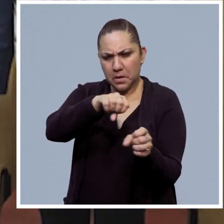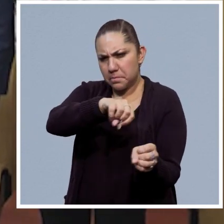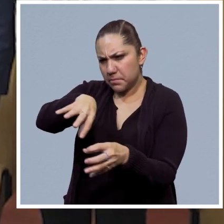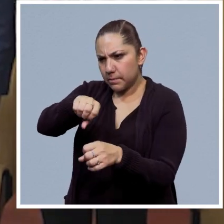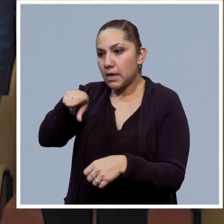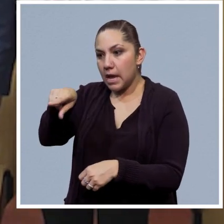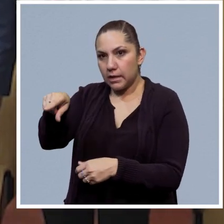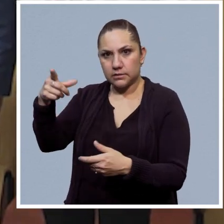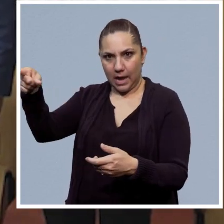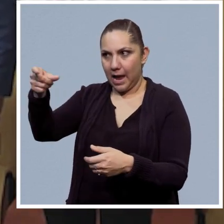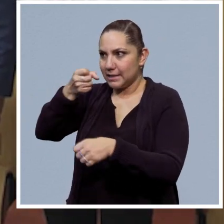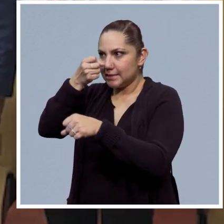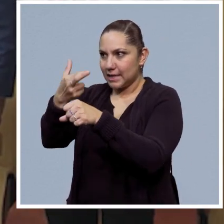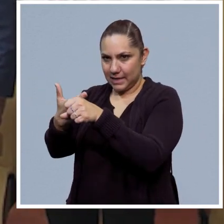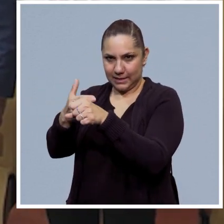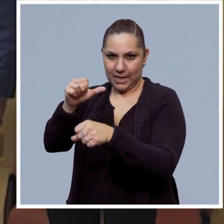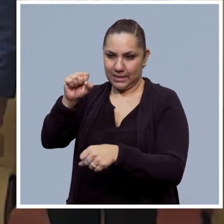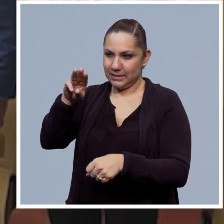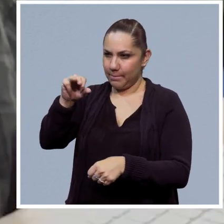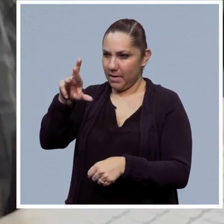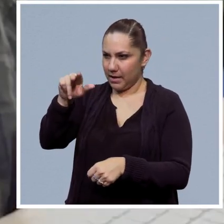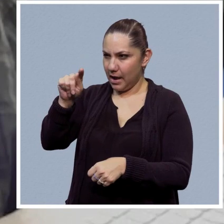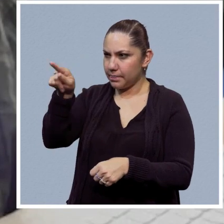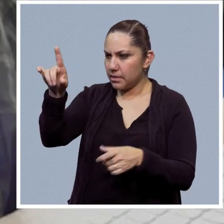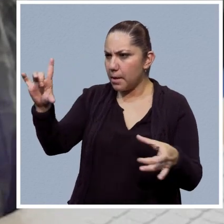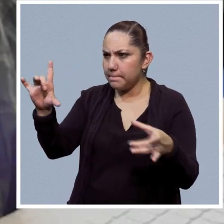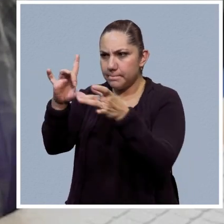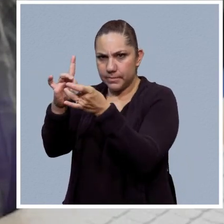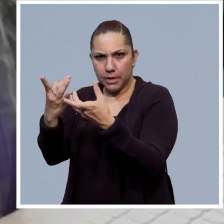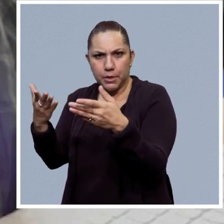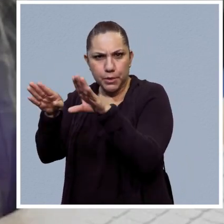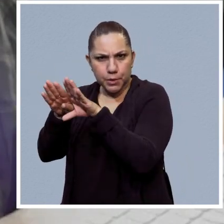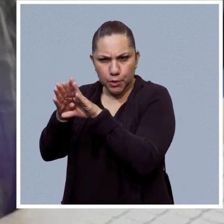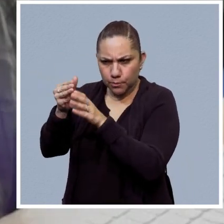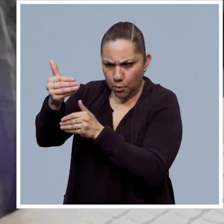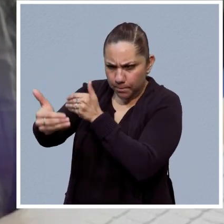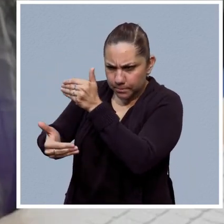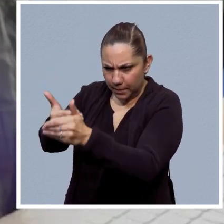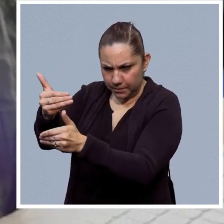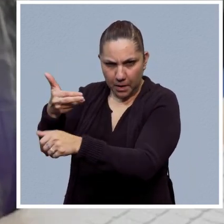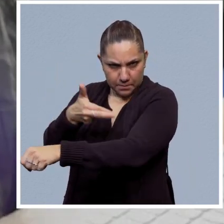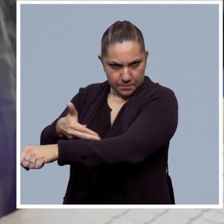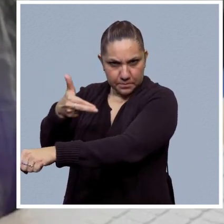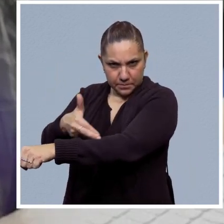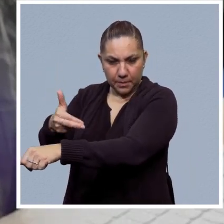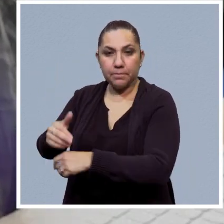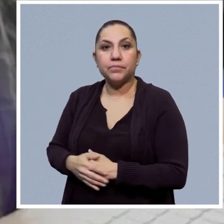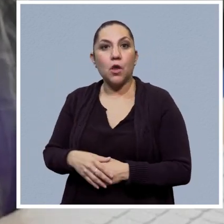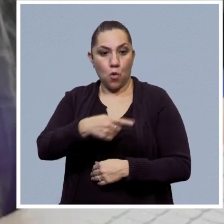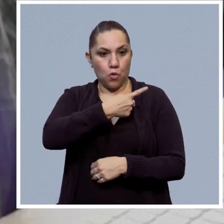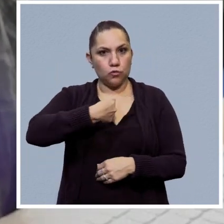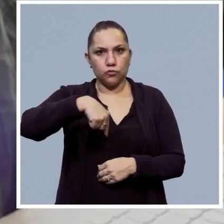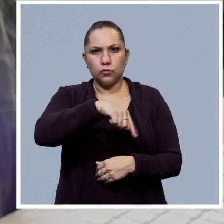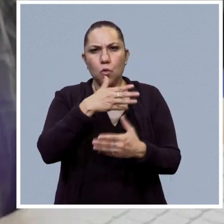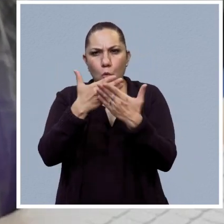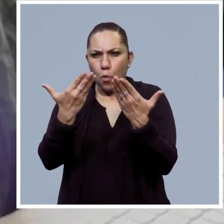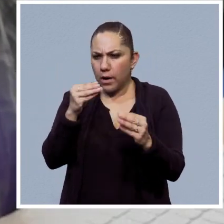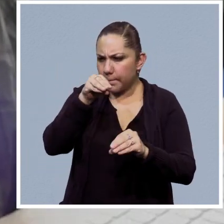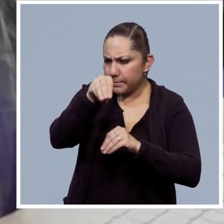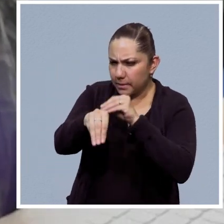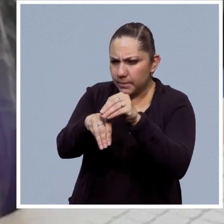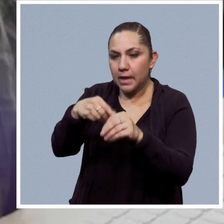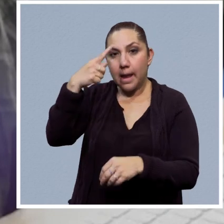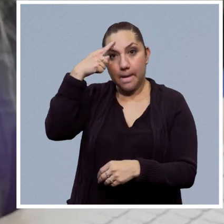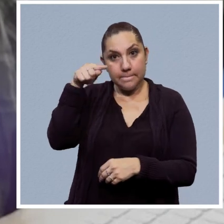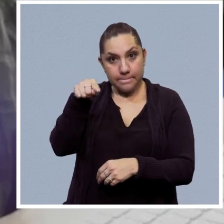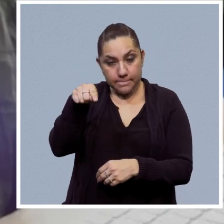Medio Ambiente. El primer paso de este proyecto que tenemos es automatizar este proceso a través de un sistema que incluso